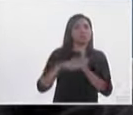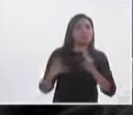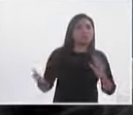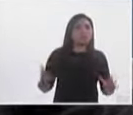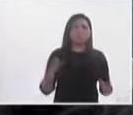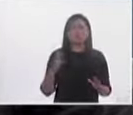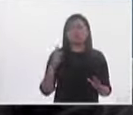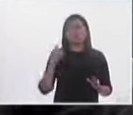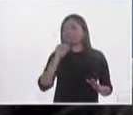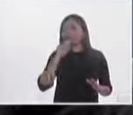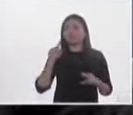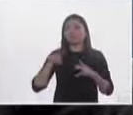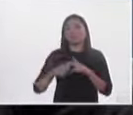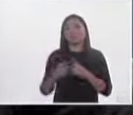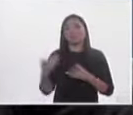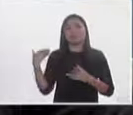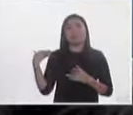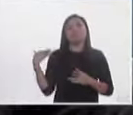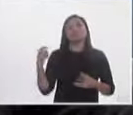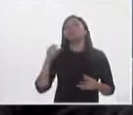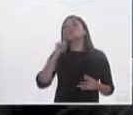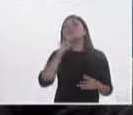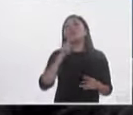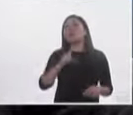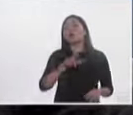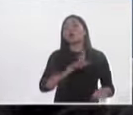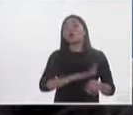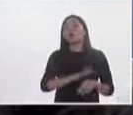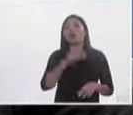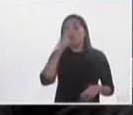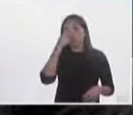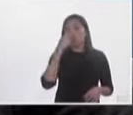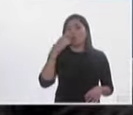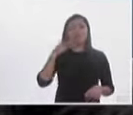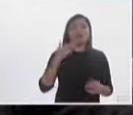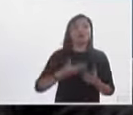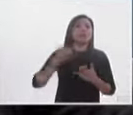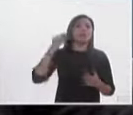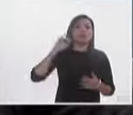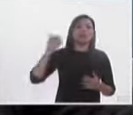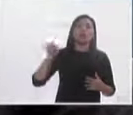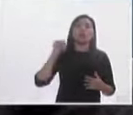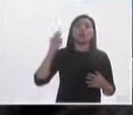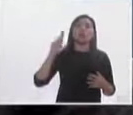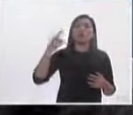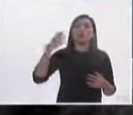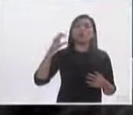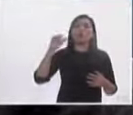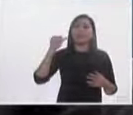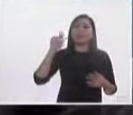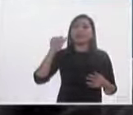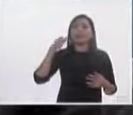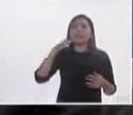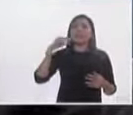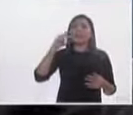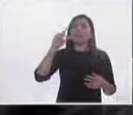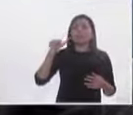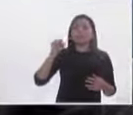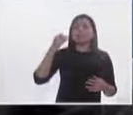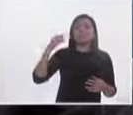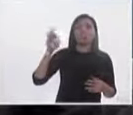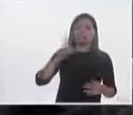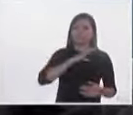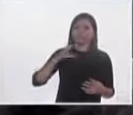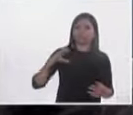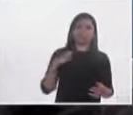del siglo XXI pero la que más prendió fue la propuesta que hizo el ex canciller Jorge G. Castañeda de ser independiente por candidato